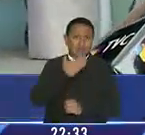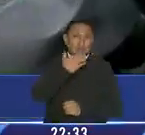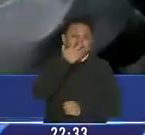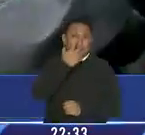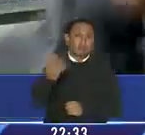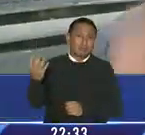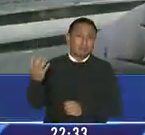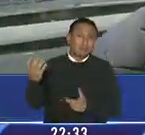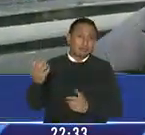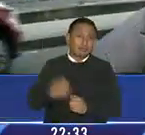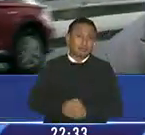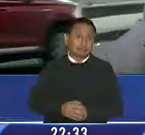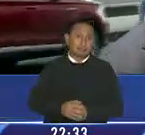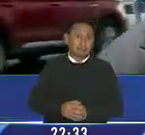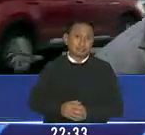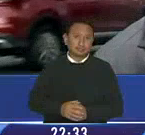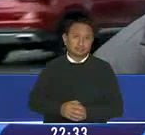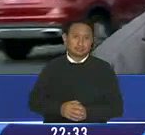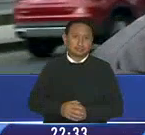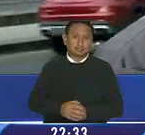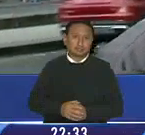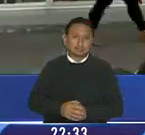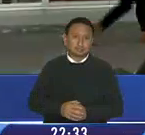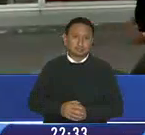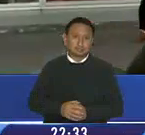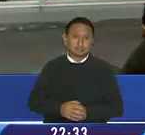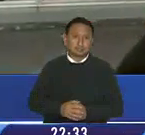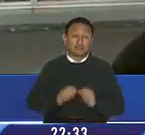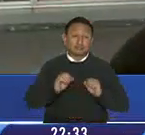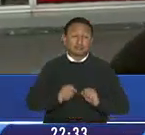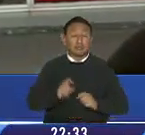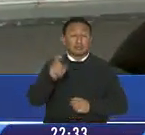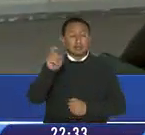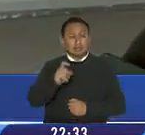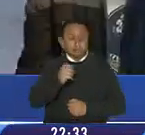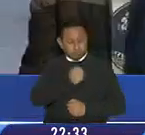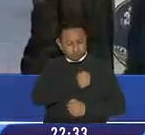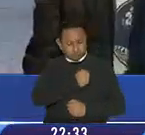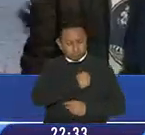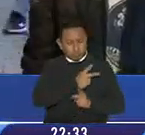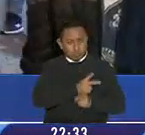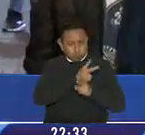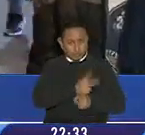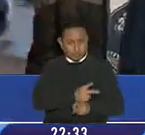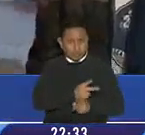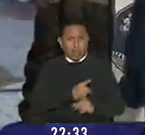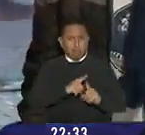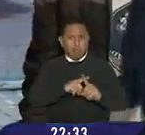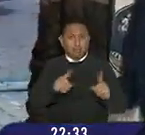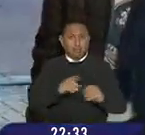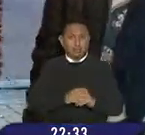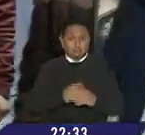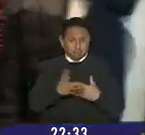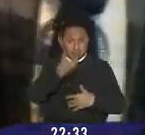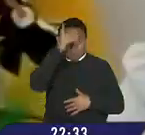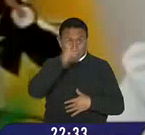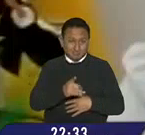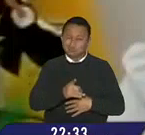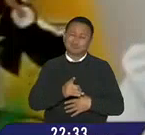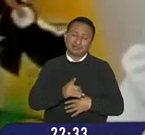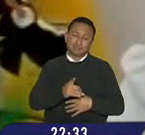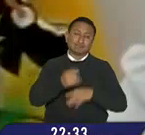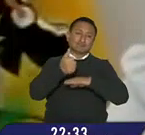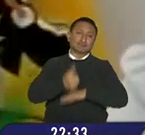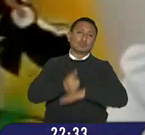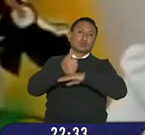mascarillas todo todo tiene que ser suave debemos nosotros mismos cuidarnos sin embargo la decisión aún no está tomada y las